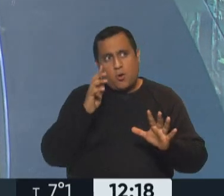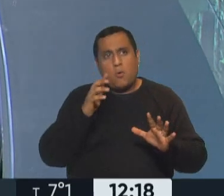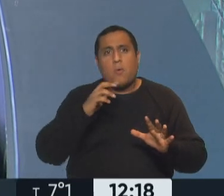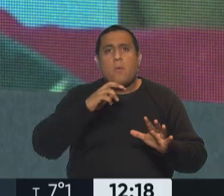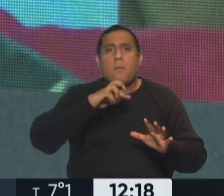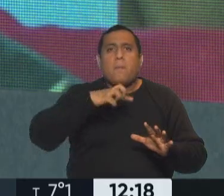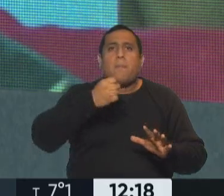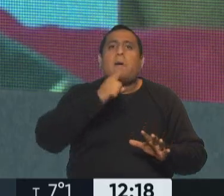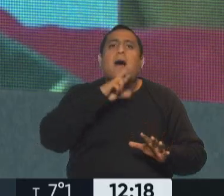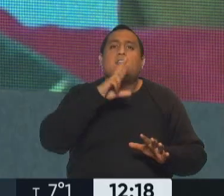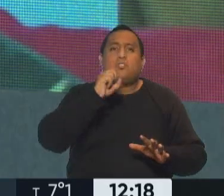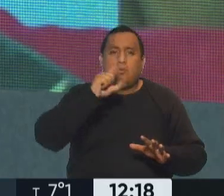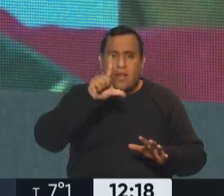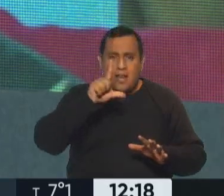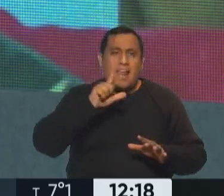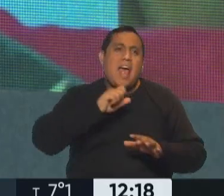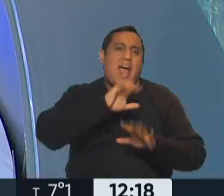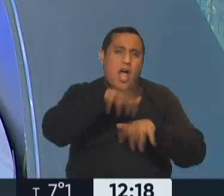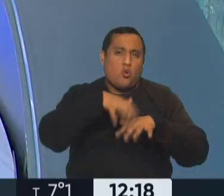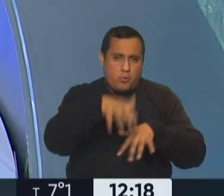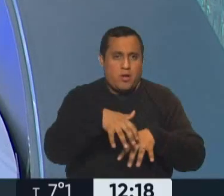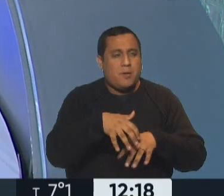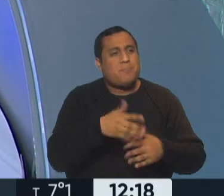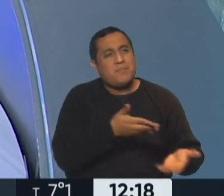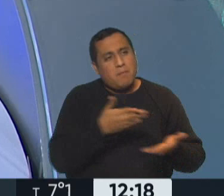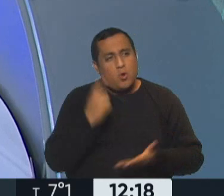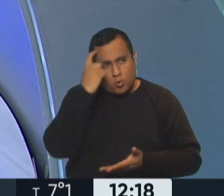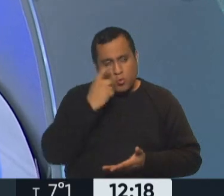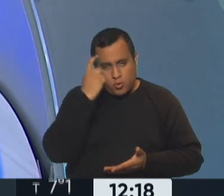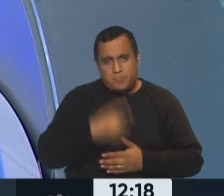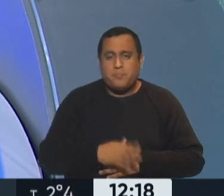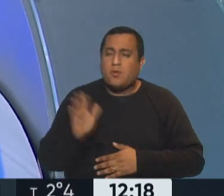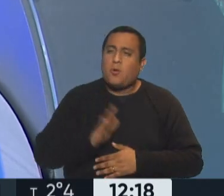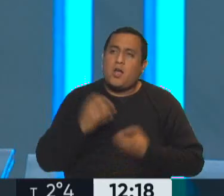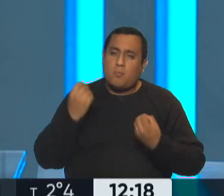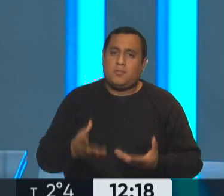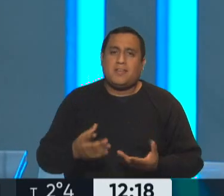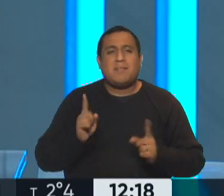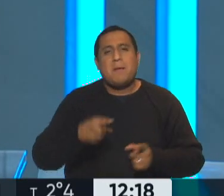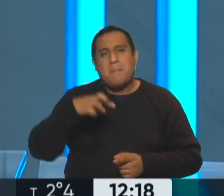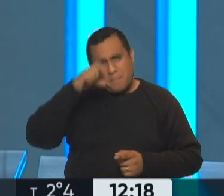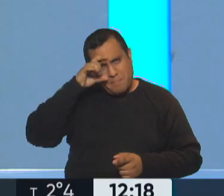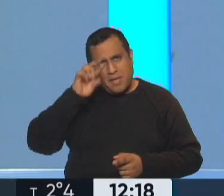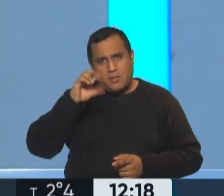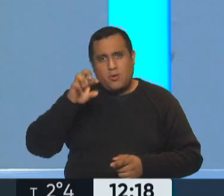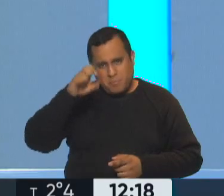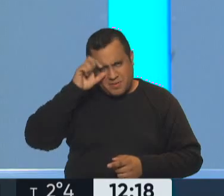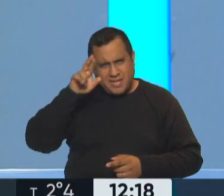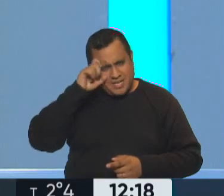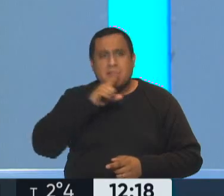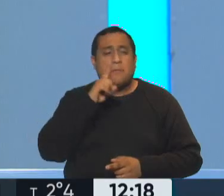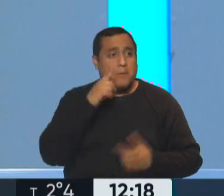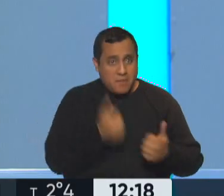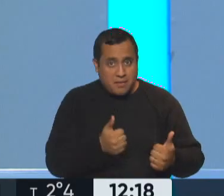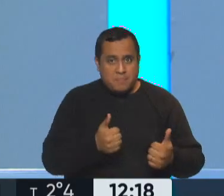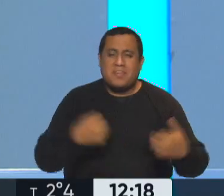agropecuaria? Lo vamos a analizar y recibimos a Raúl de la Torre. ¿Cómo estás, Raúl? ¿Qué tal, Vero? ¿Cómo estamos? Y Pedro Peretti. ¿Qué tal, Vero? ¿Cómo va? ¿Todo Muy bien,